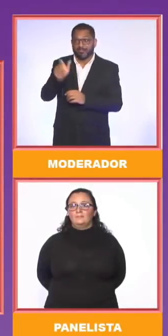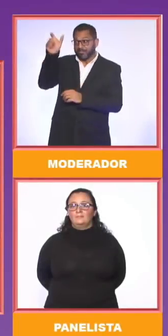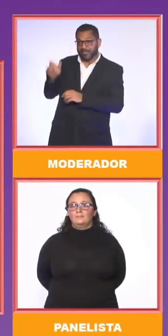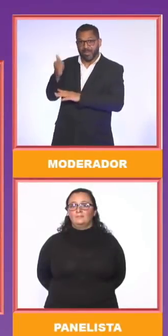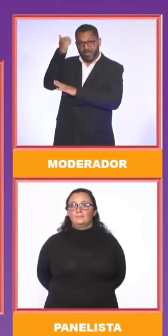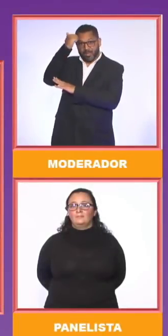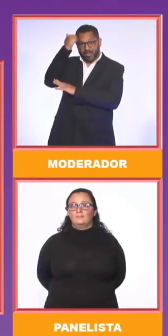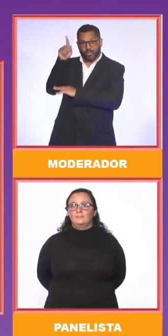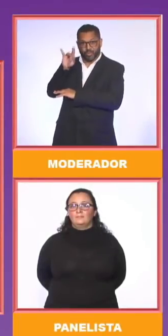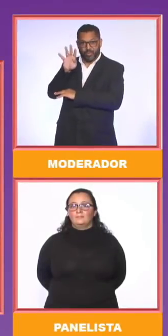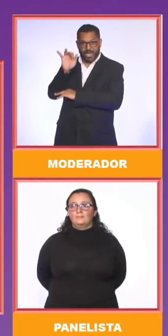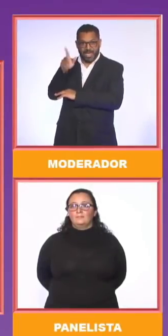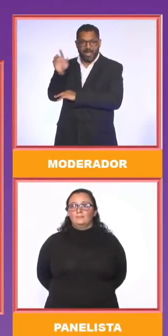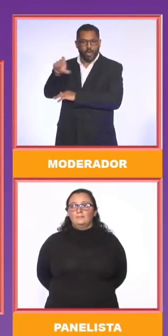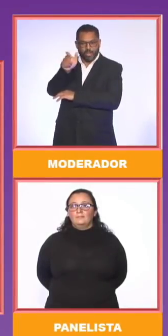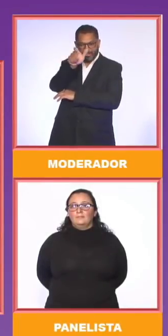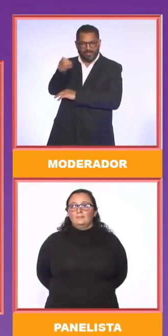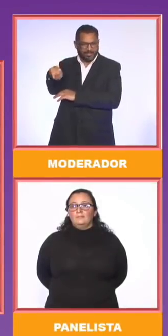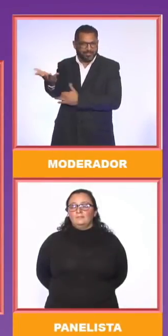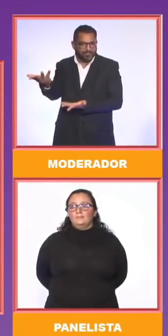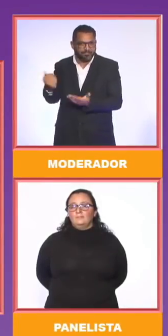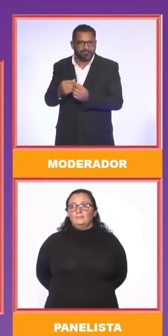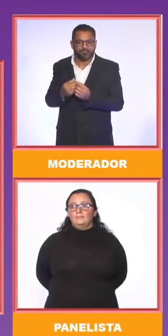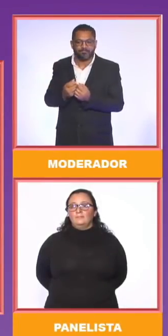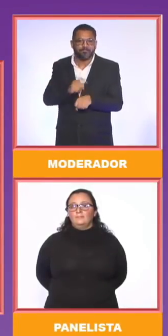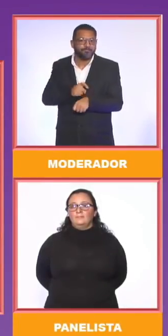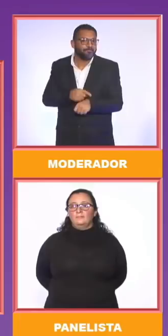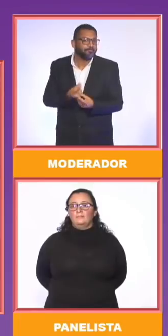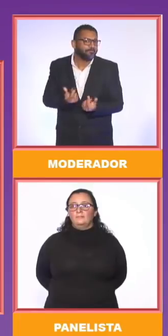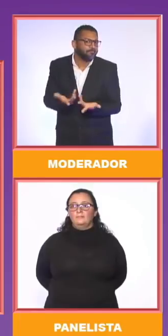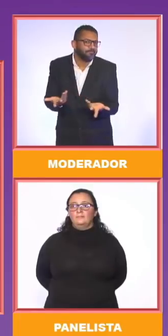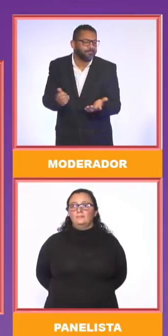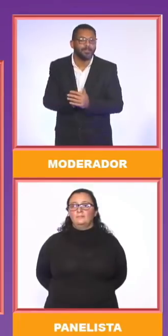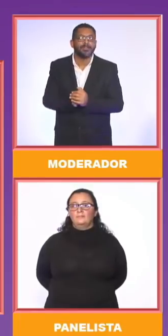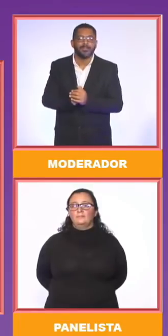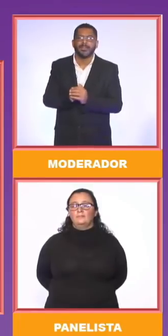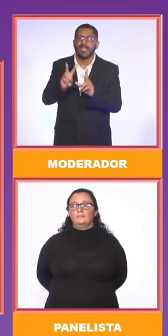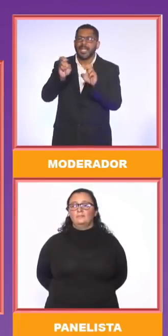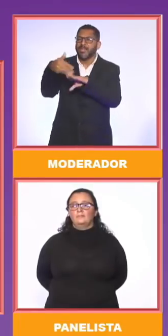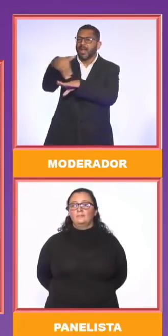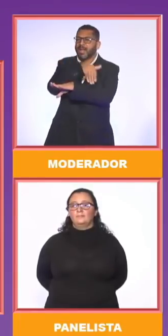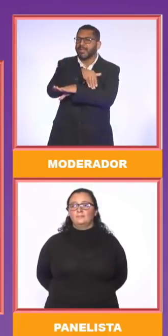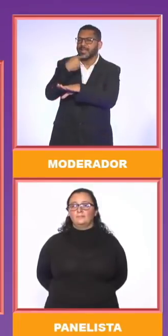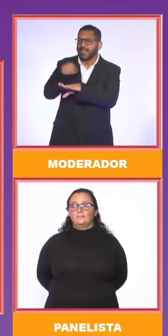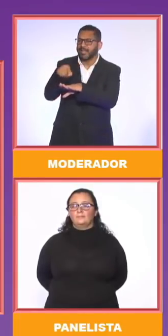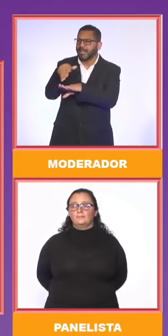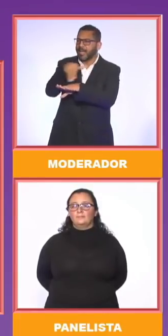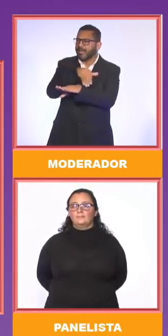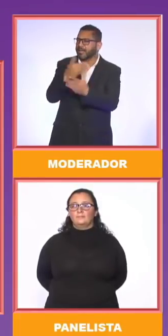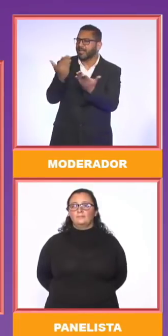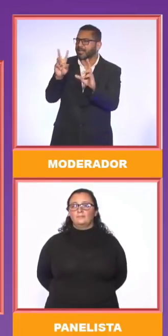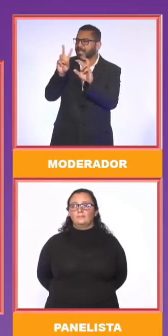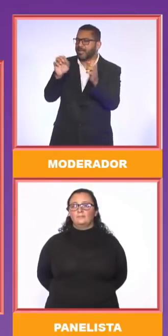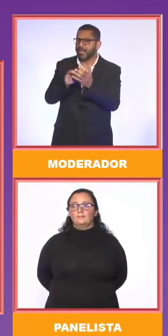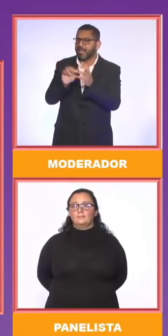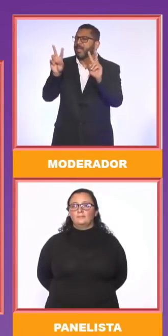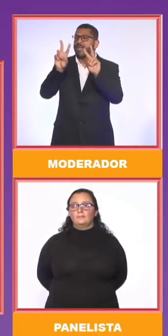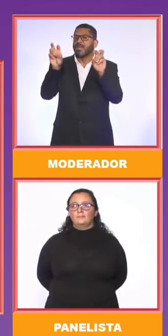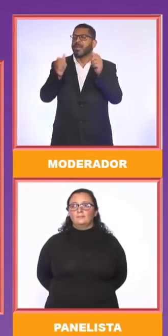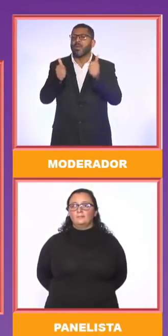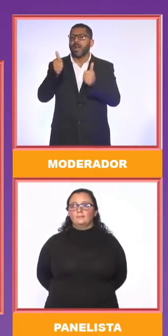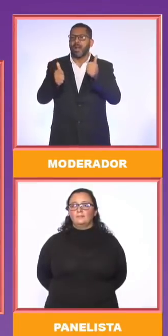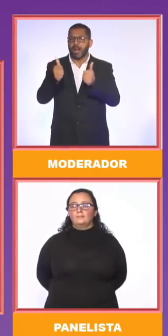de Subiría y los demás, rápidamente hablemos de un tema que usted mencionó al comienzo de su intervención. Y es el tema